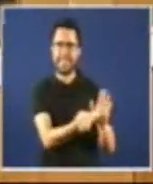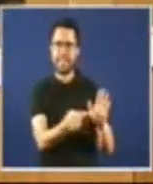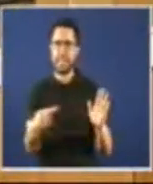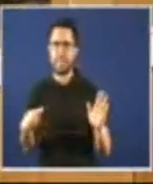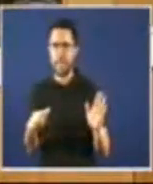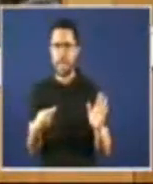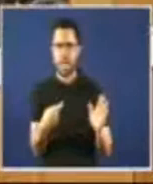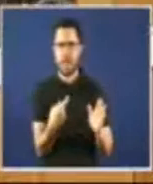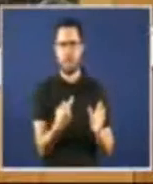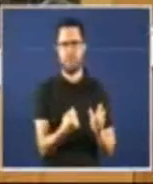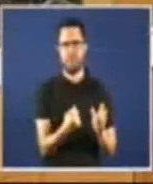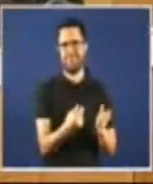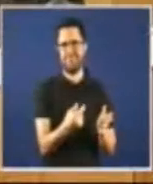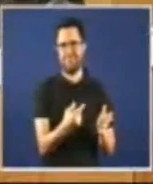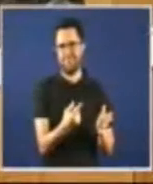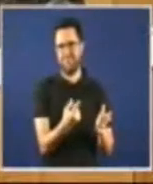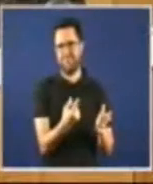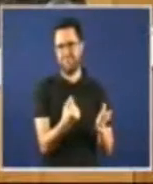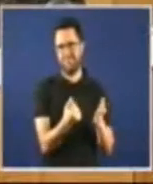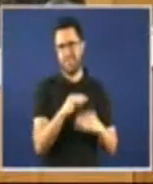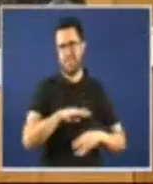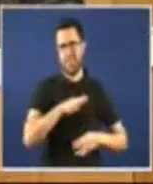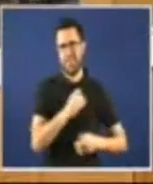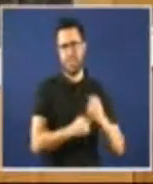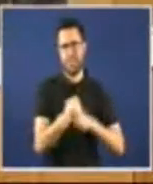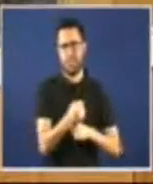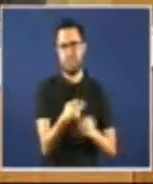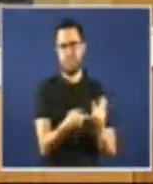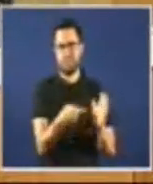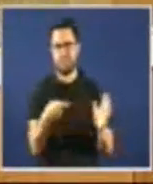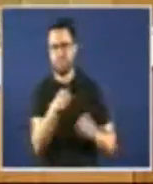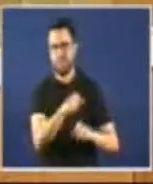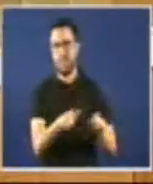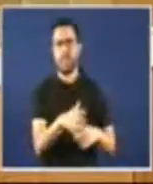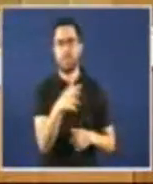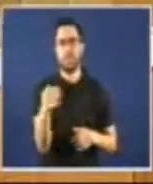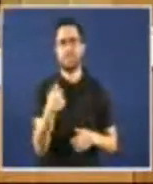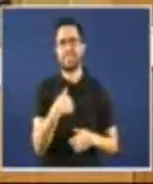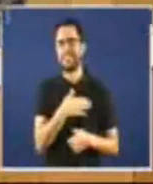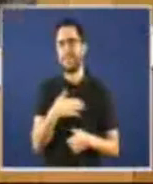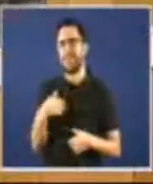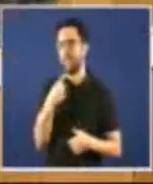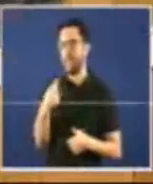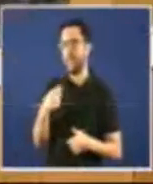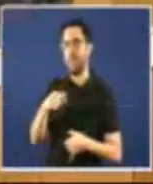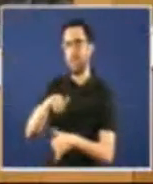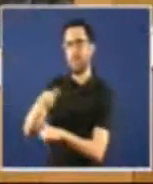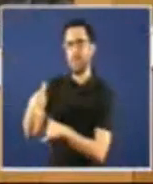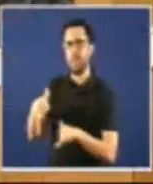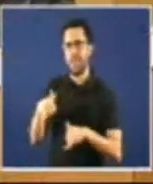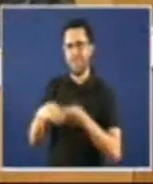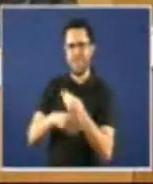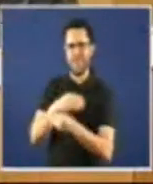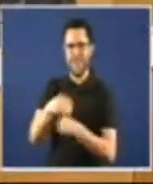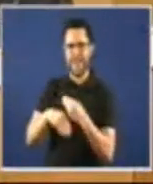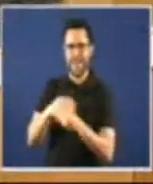De todas maneras eu quería decirles que a respecto da manipulación que fan vostedes dos gastos